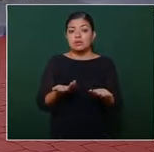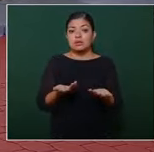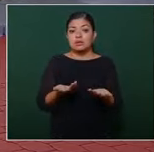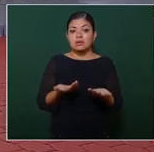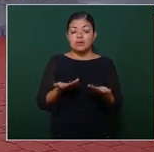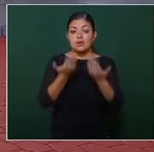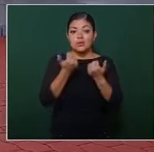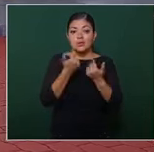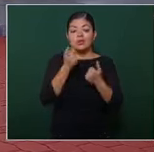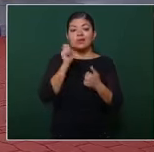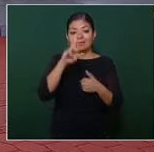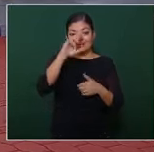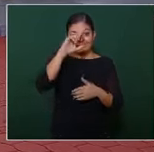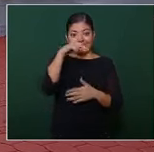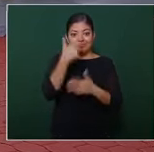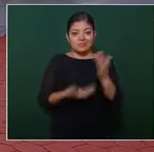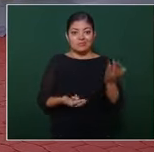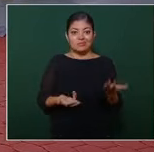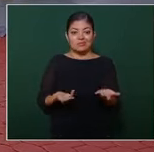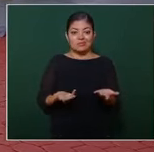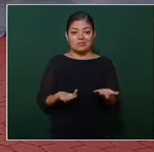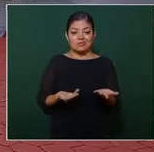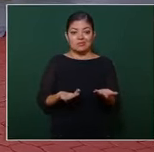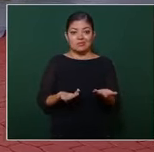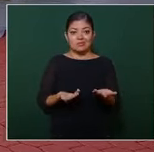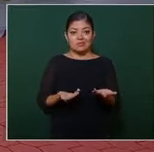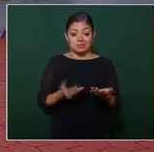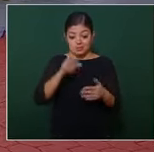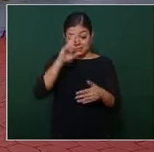violación cuando